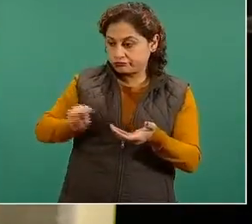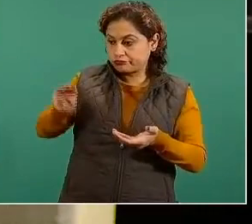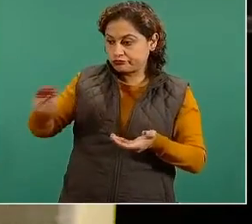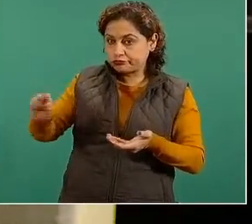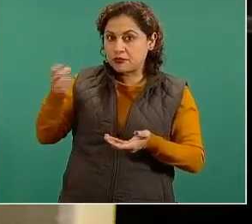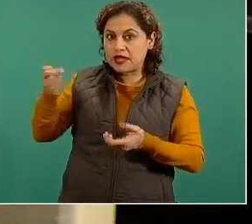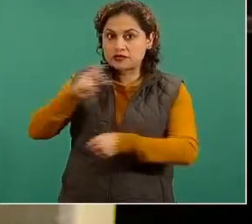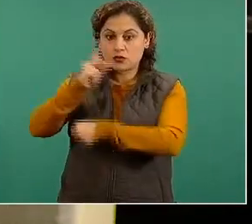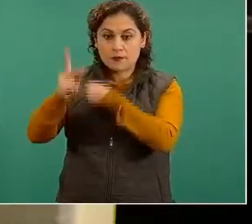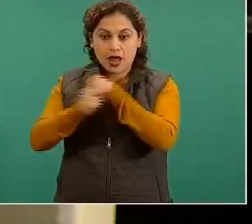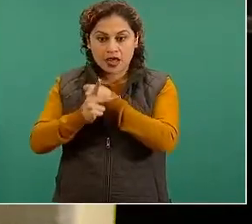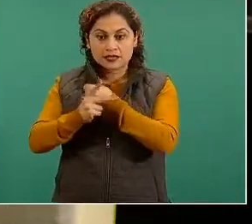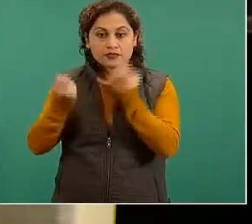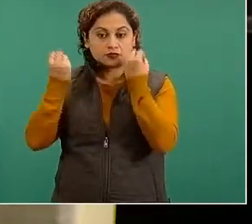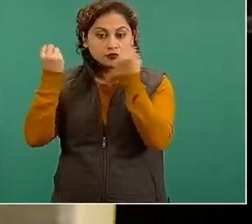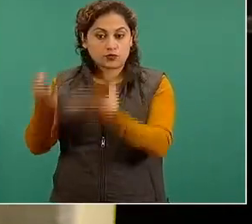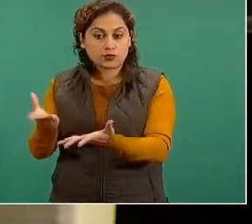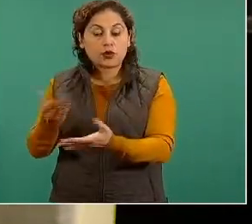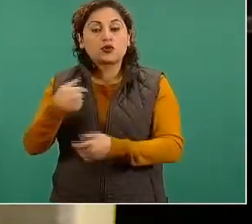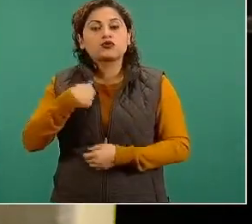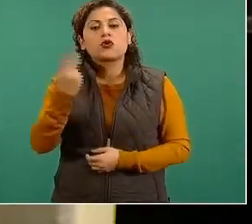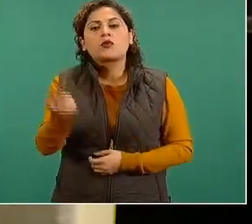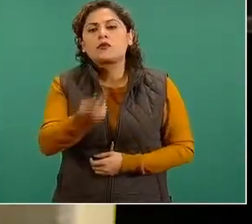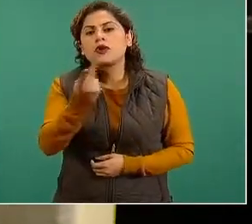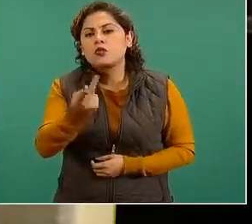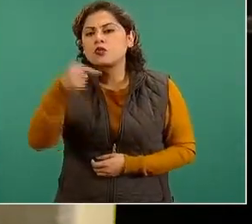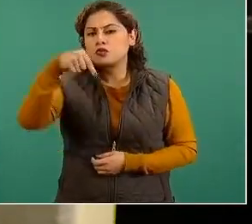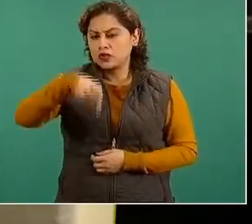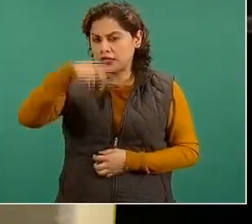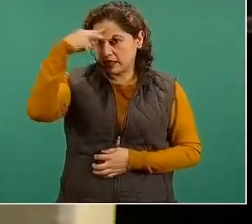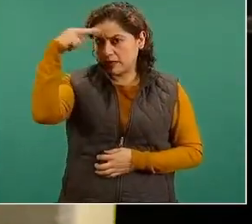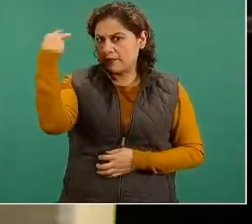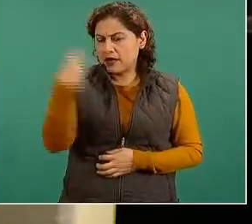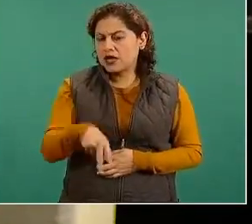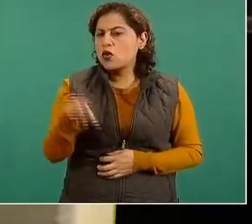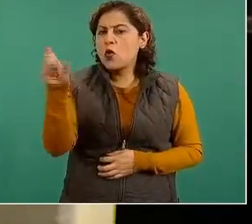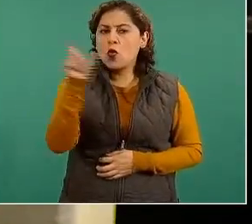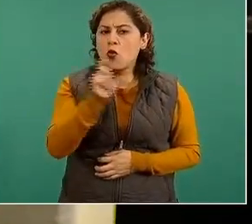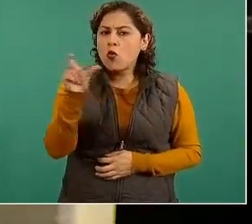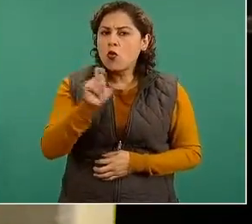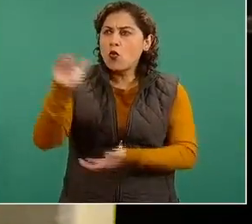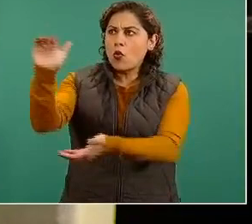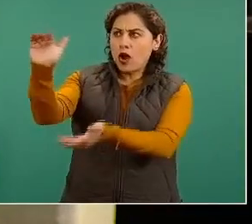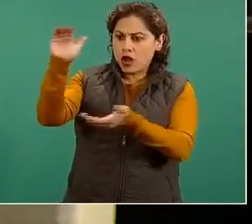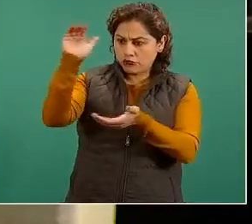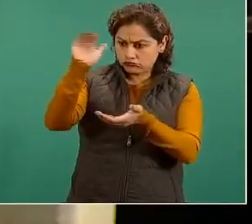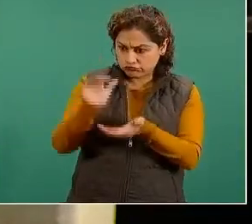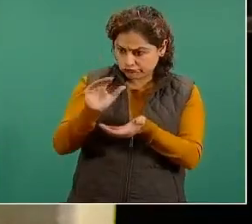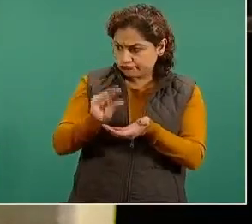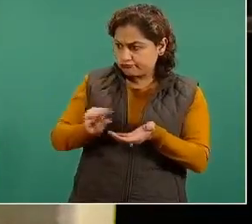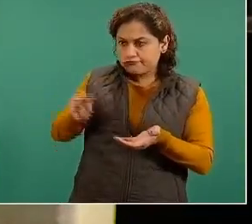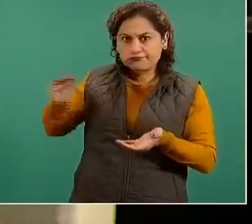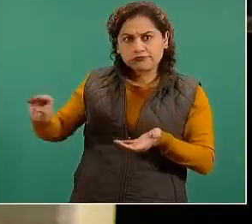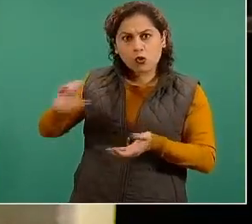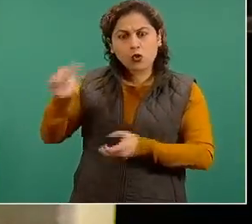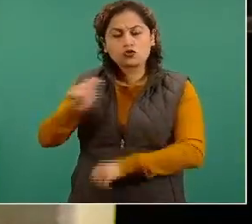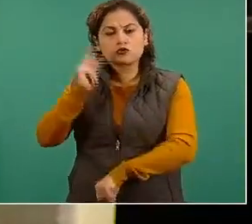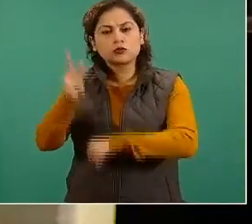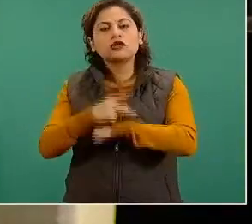a tener o a notar esta baja de dosis de la vacuna de Pfizer, a partir de cuándo le van a empezar a enviar menos,